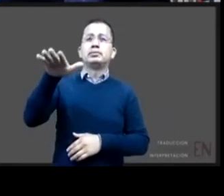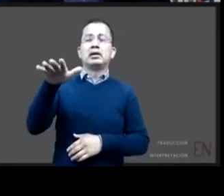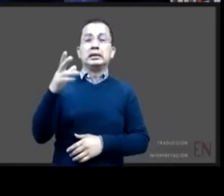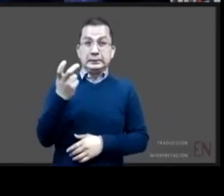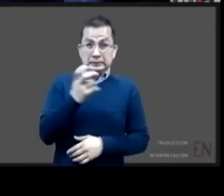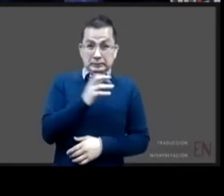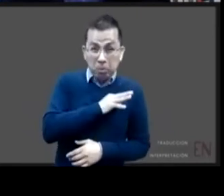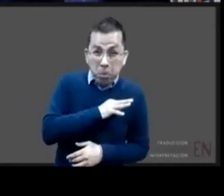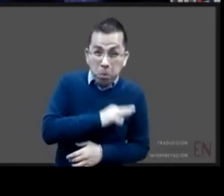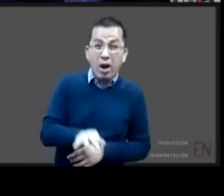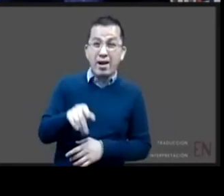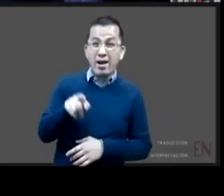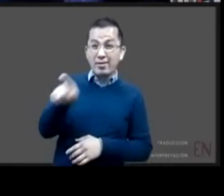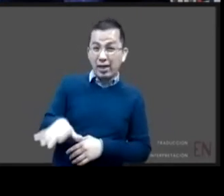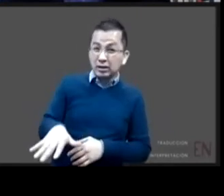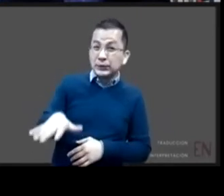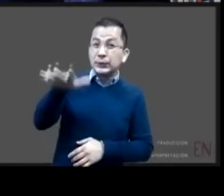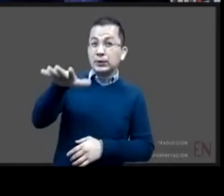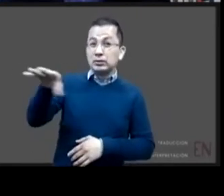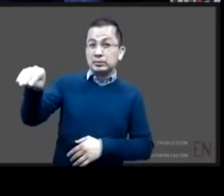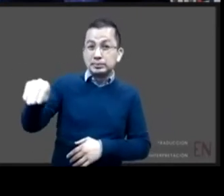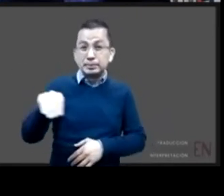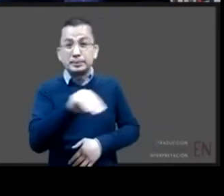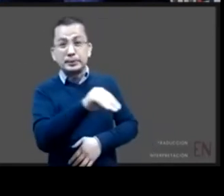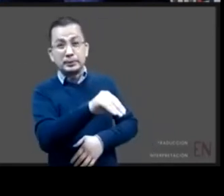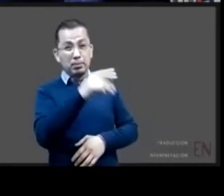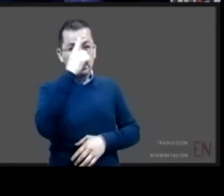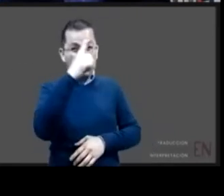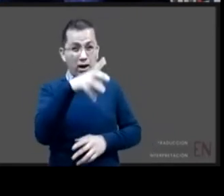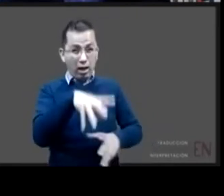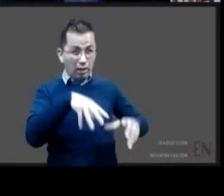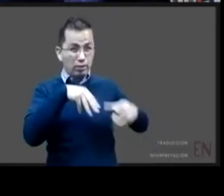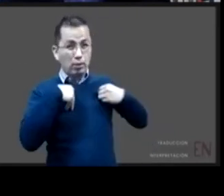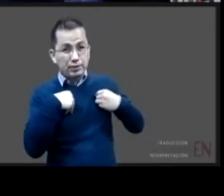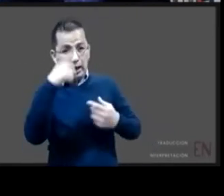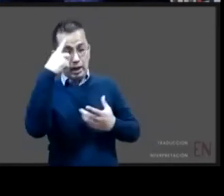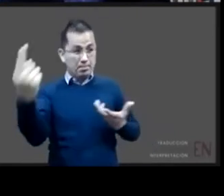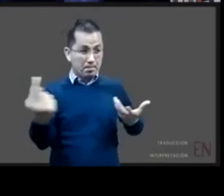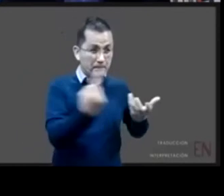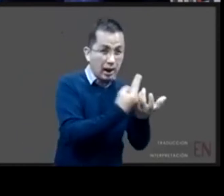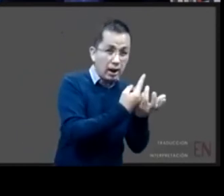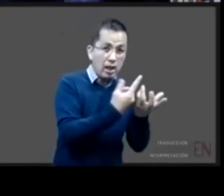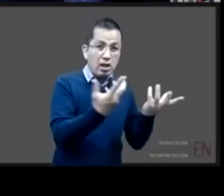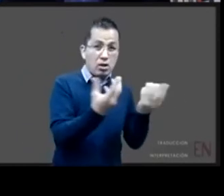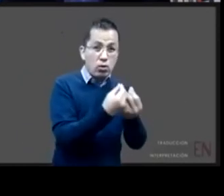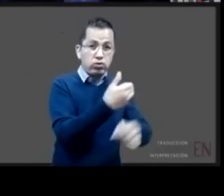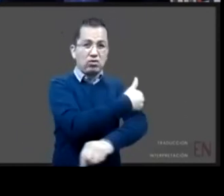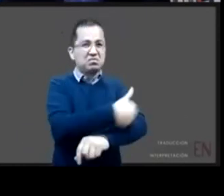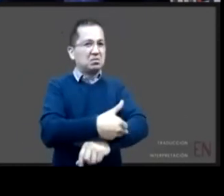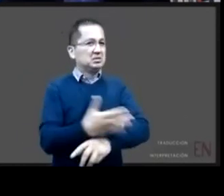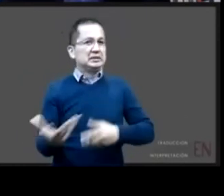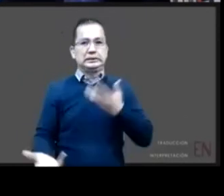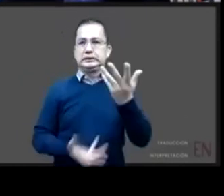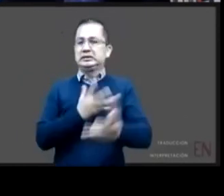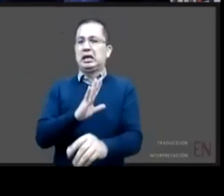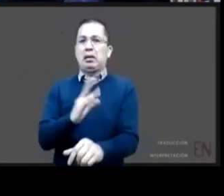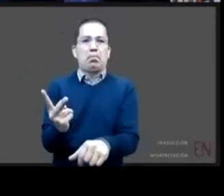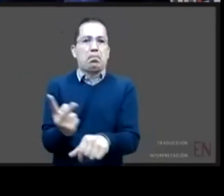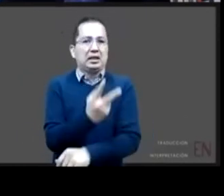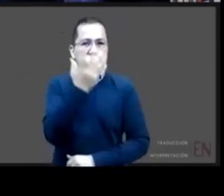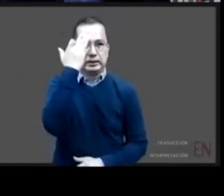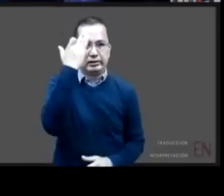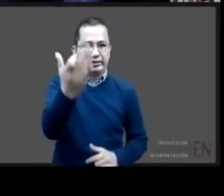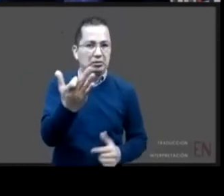candidato o que pudiera tener esta oportunidad para vivir en familia a través de la adopción y esto era un fenómeno alarmante que